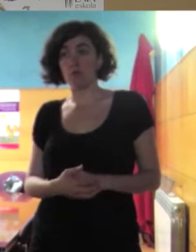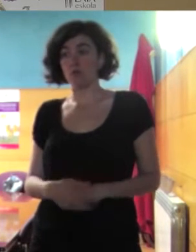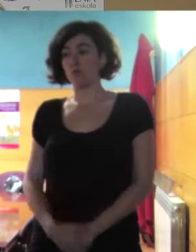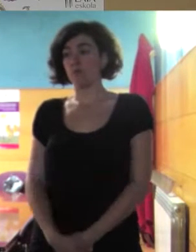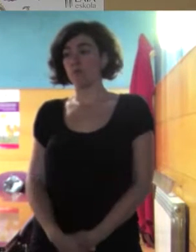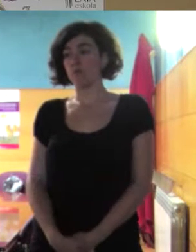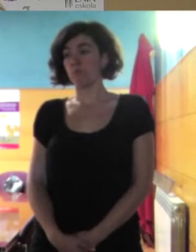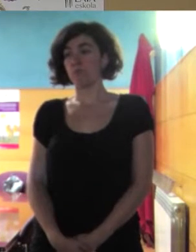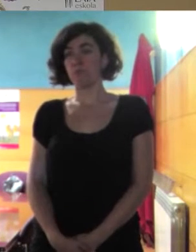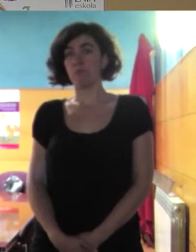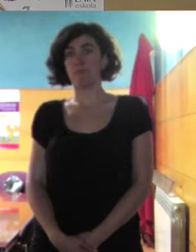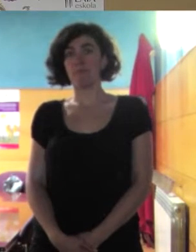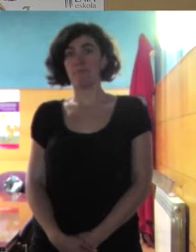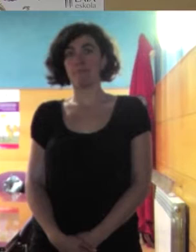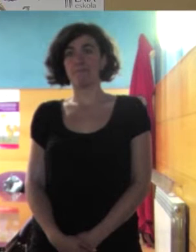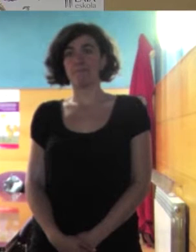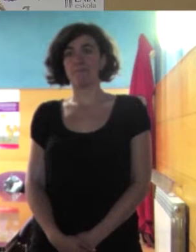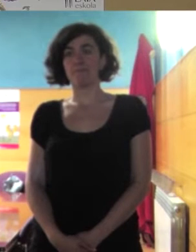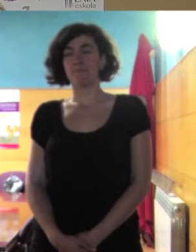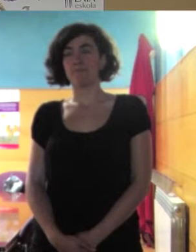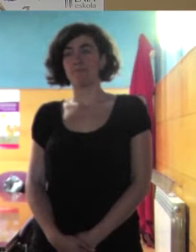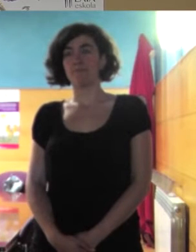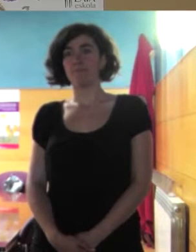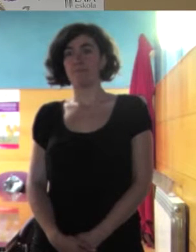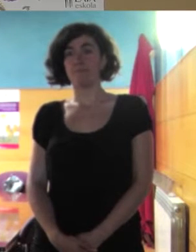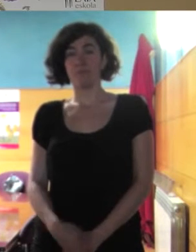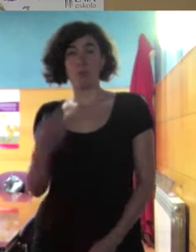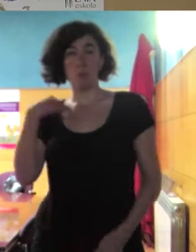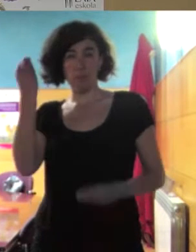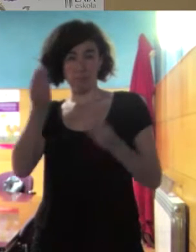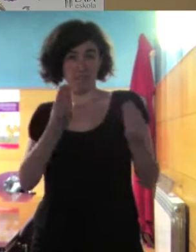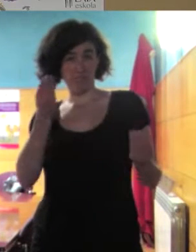ras fuera que puede ir por ahí la cosa